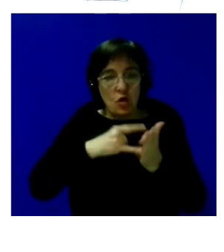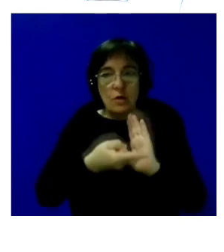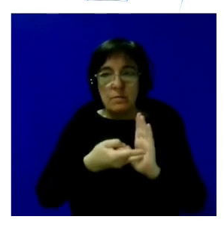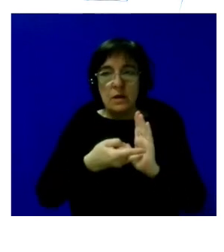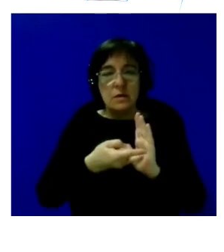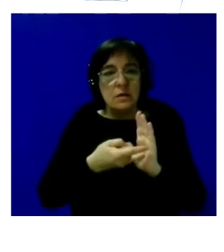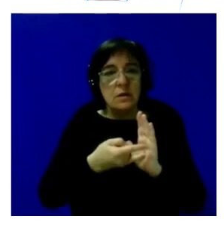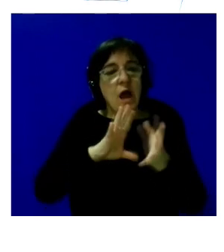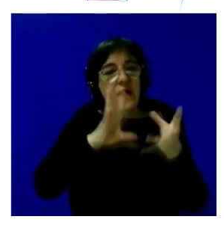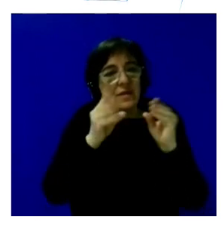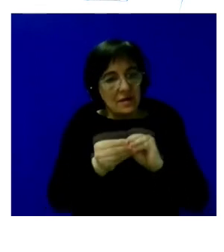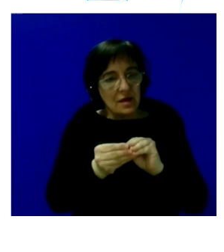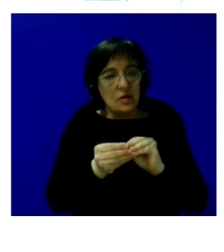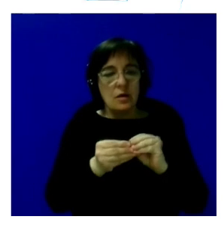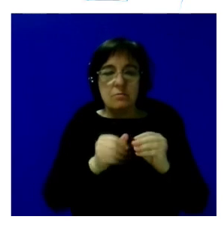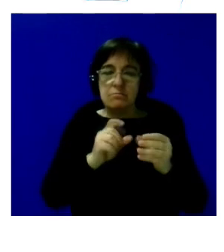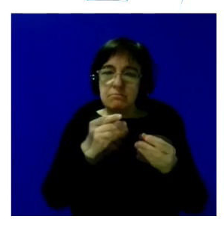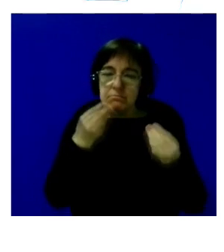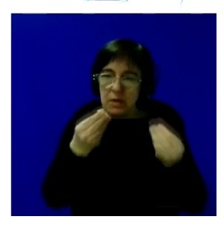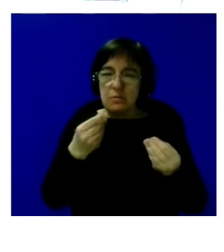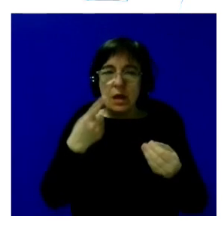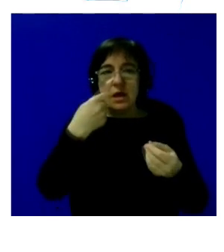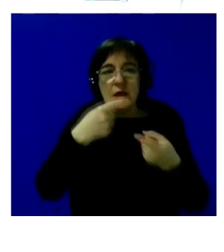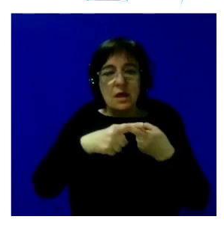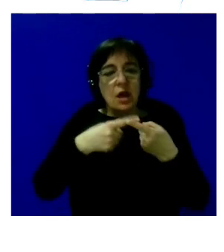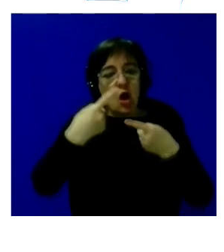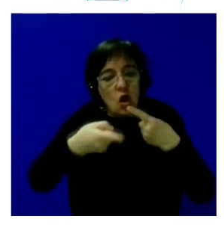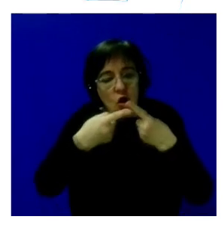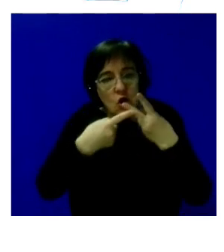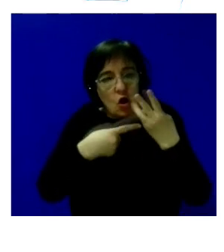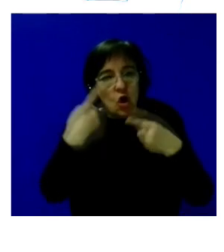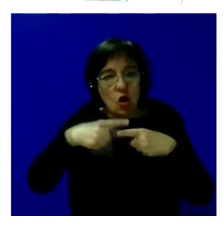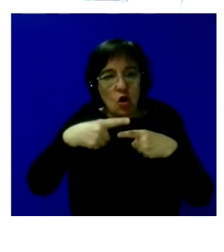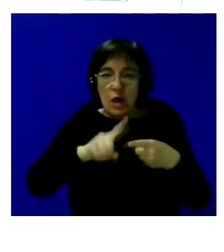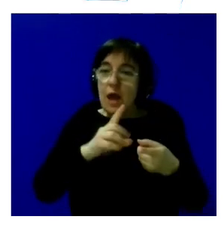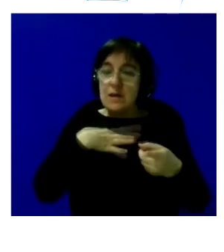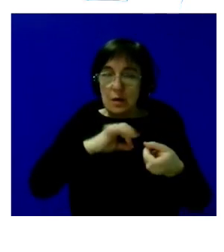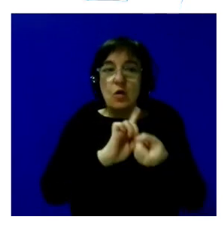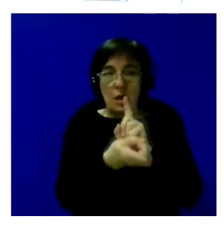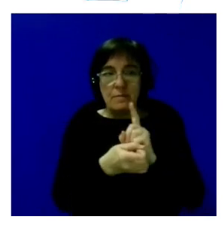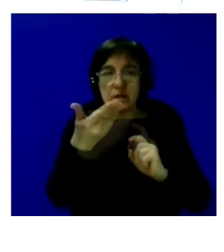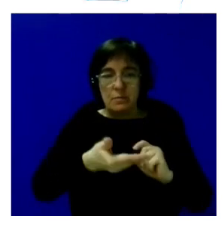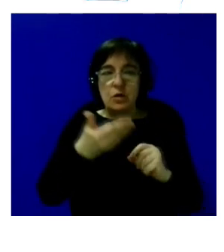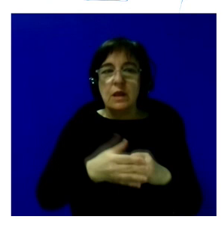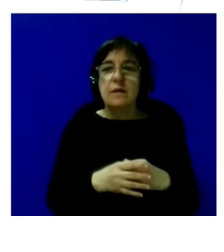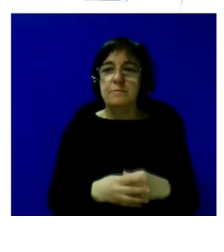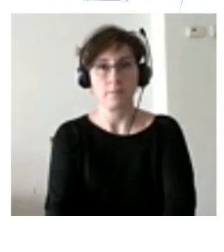habrá que adaptar que habrá que ir a afinar pero que se ha dado con algo que consigue cambio es importante